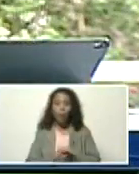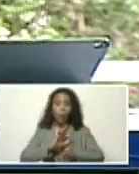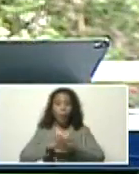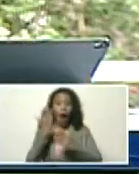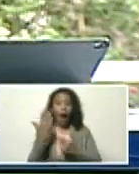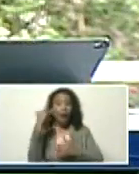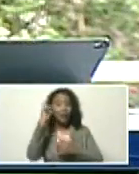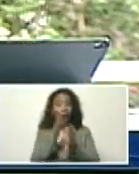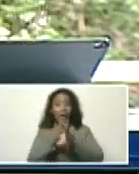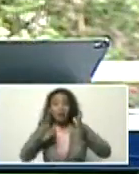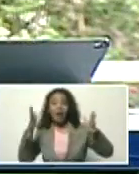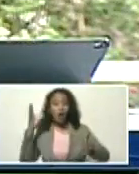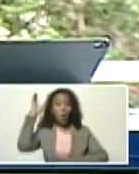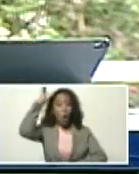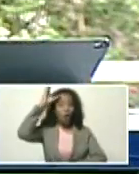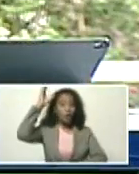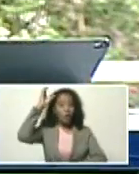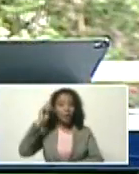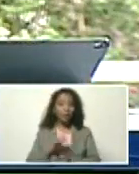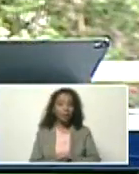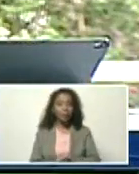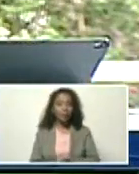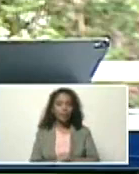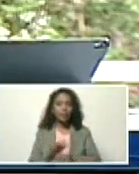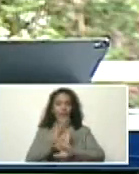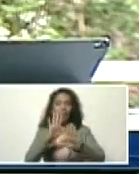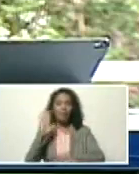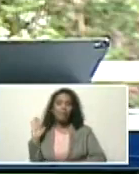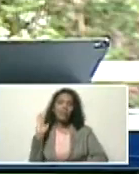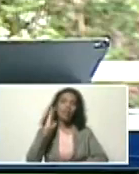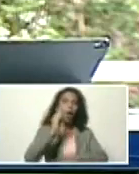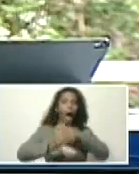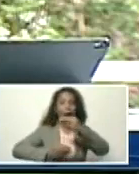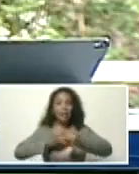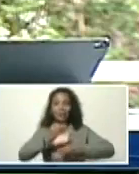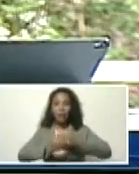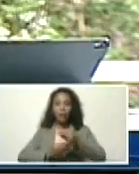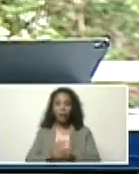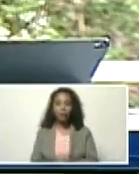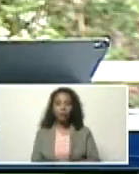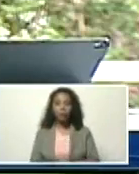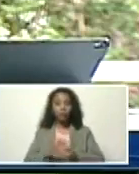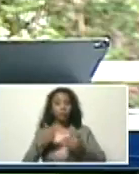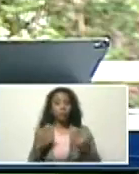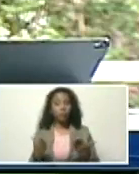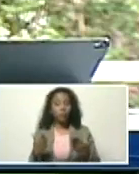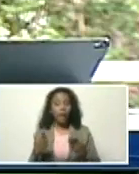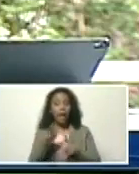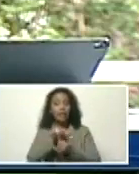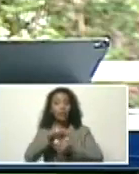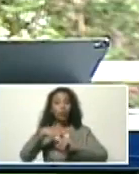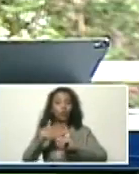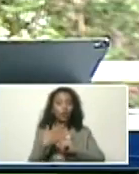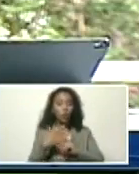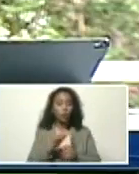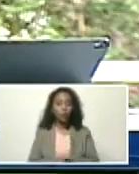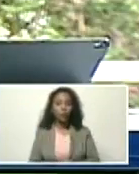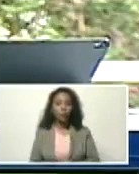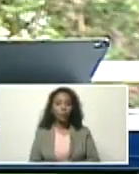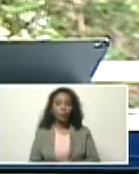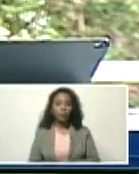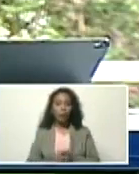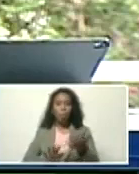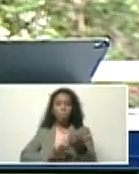entre la conciencia que ya se ha venido creando, entre las circunstancias de